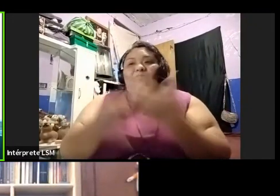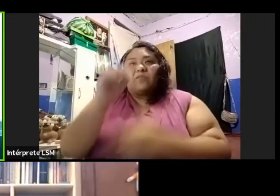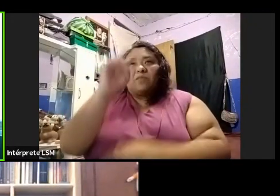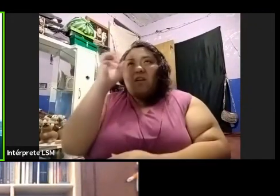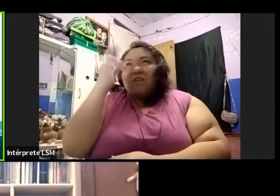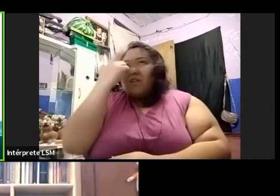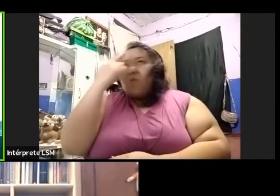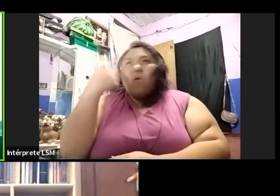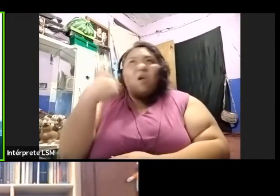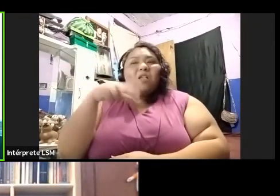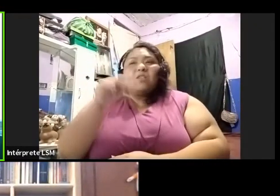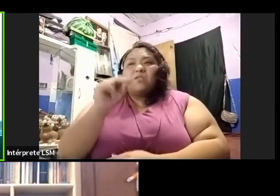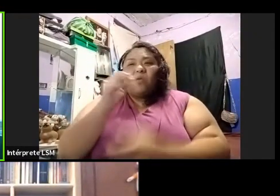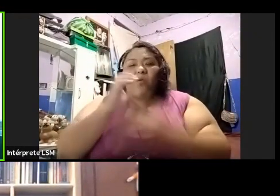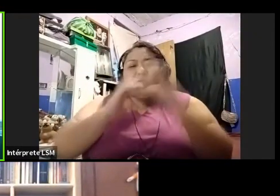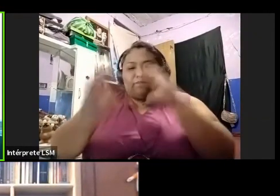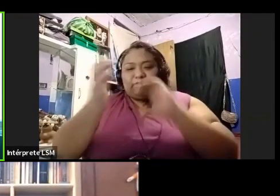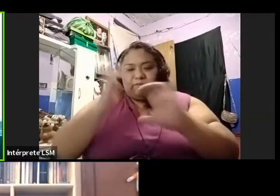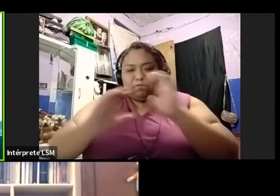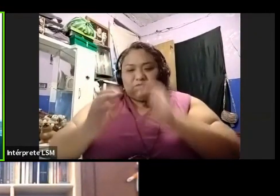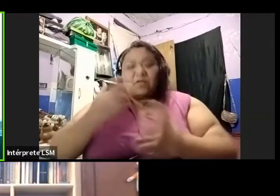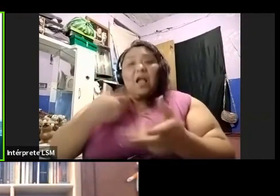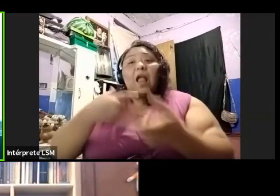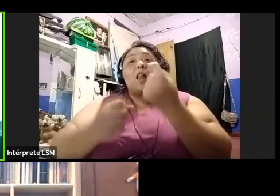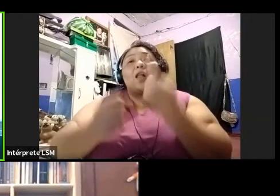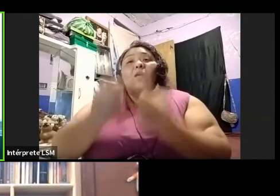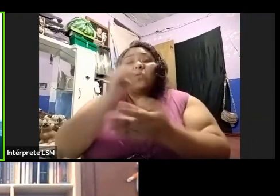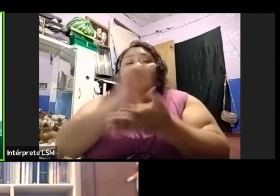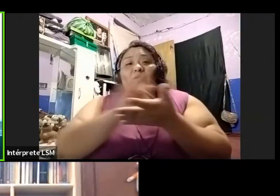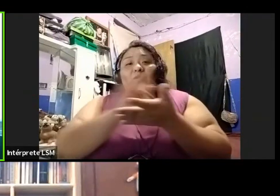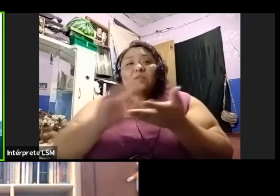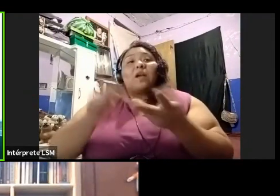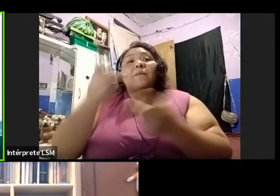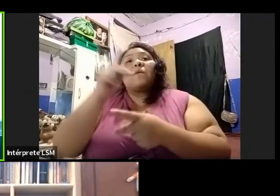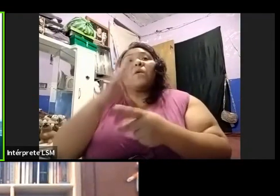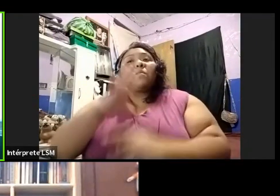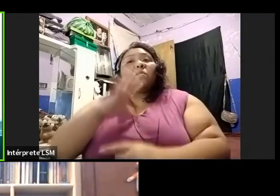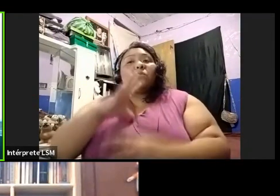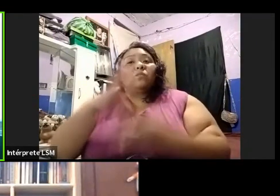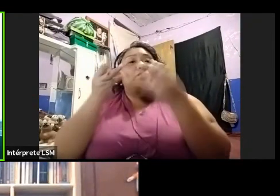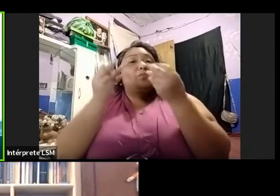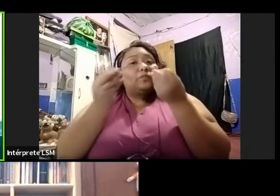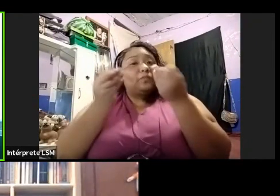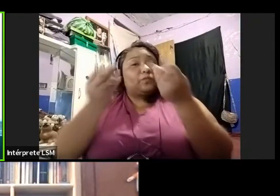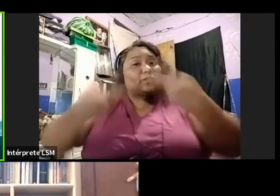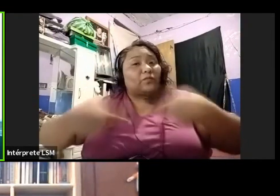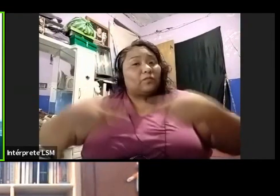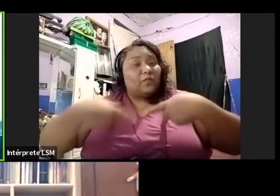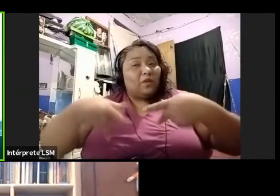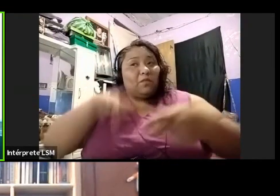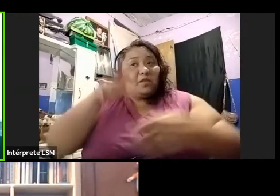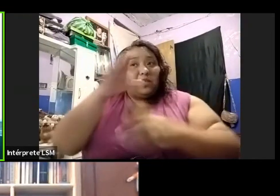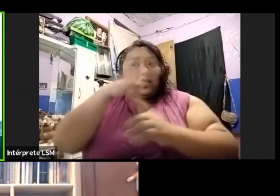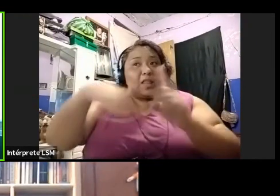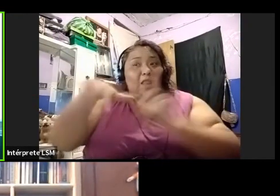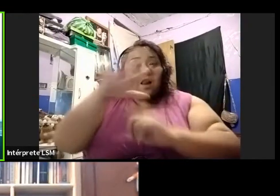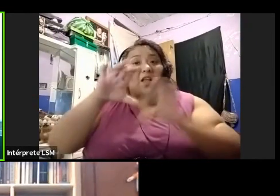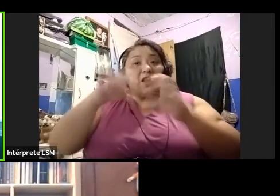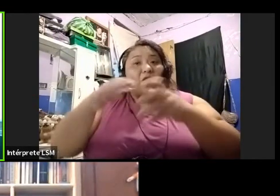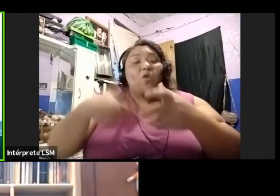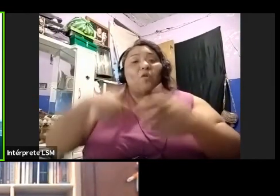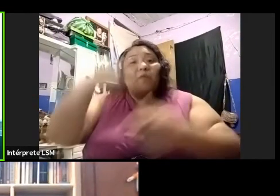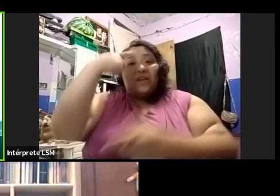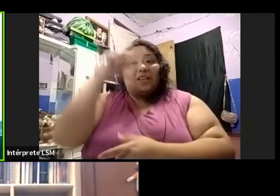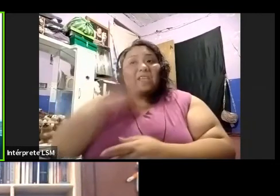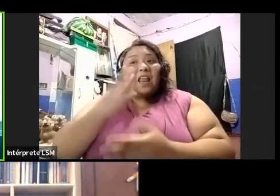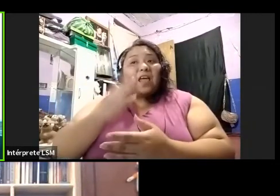de los comentarios que me leíste. Pero bueno, hay muchas personas. Hay personas del club. Hay personas que ya me hicieron el gran favor de probablemente de